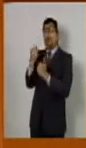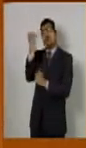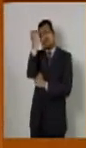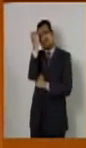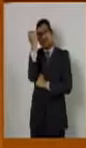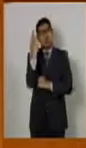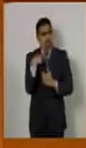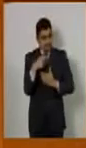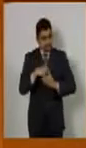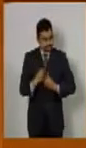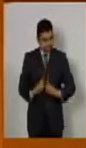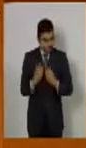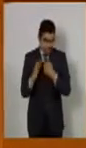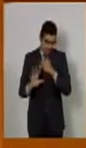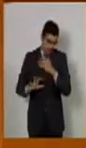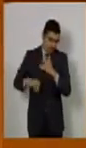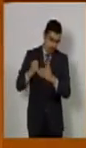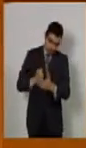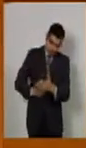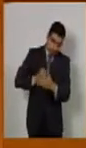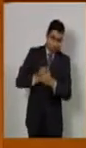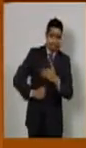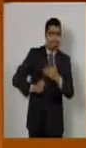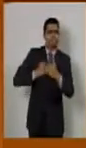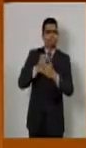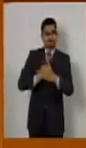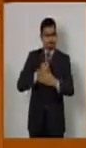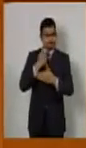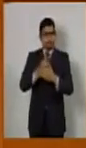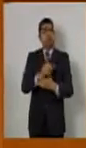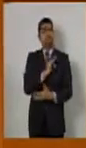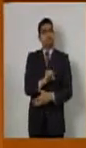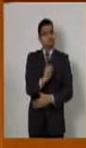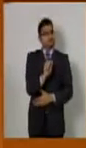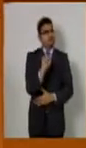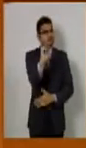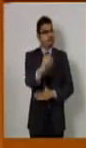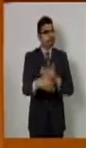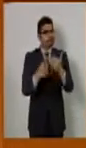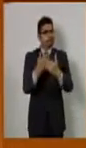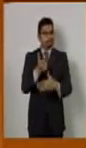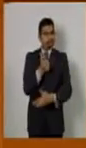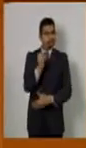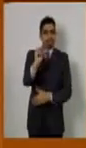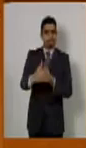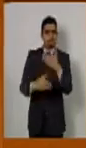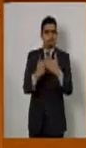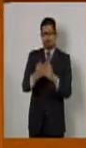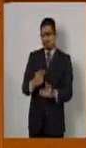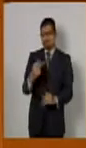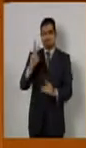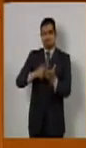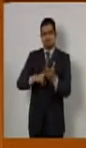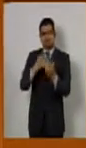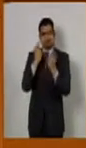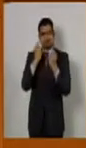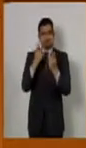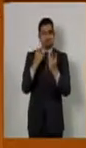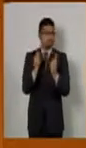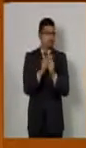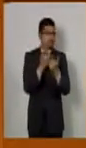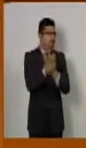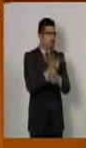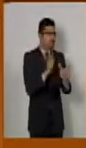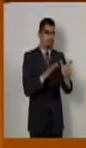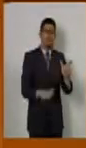fundamenta su lucha serán posibles si y sólo si reconocemos nuestra interdependencia